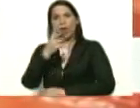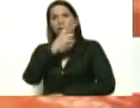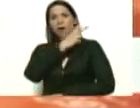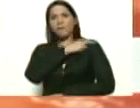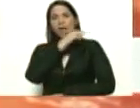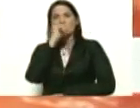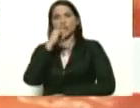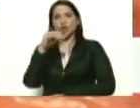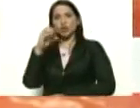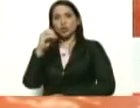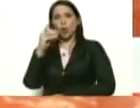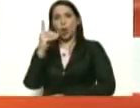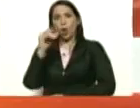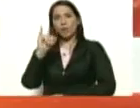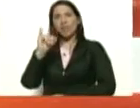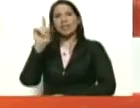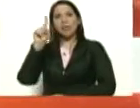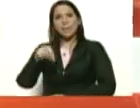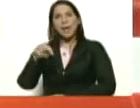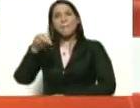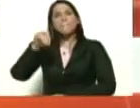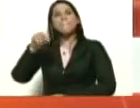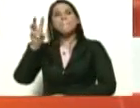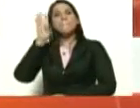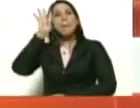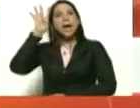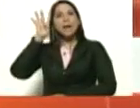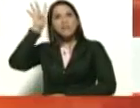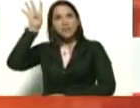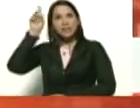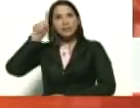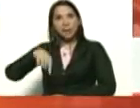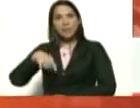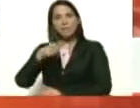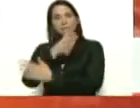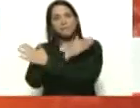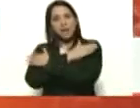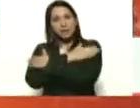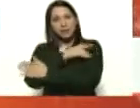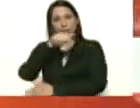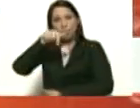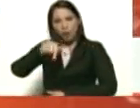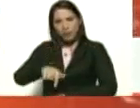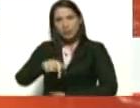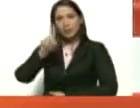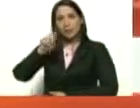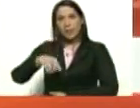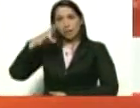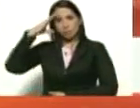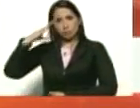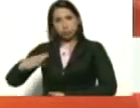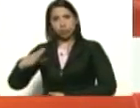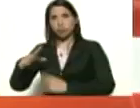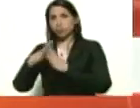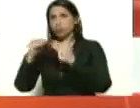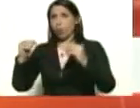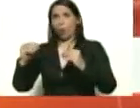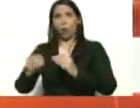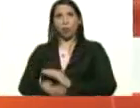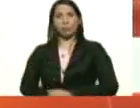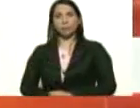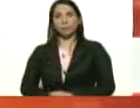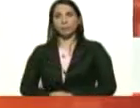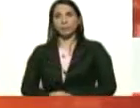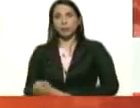con Mervyn Maldonado. Los felicito desde aquí, Freddy, Mervyn, generales, almirantes, oficiales de